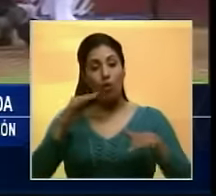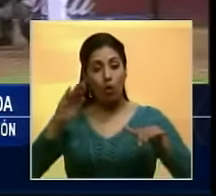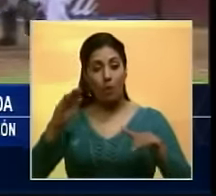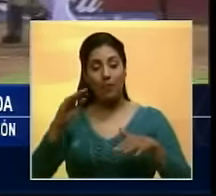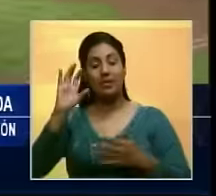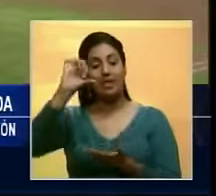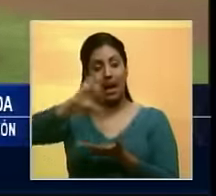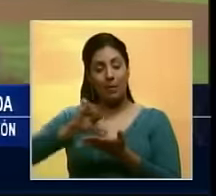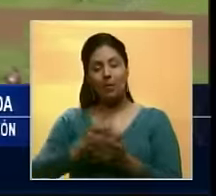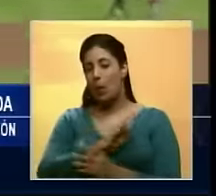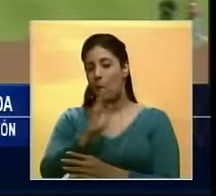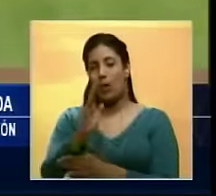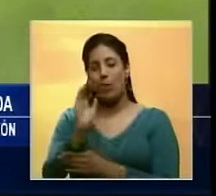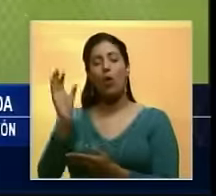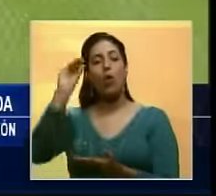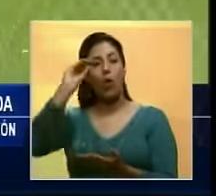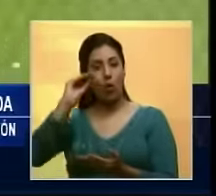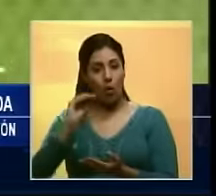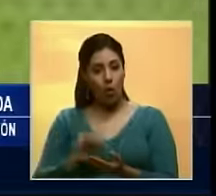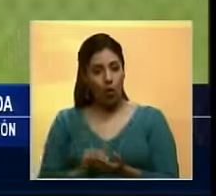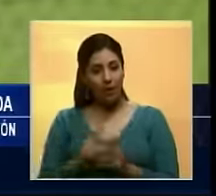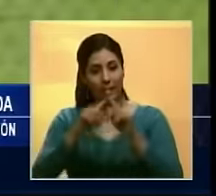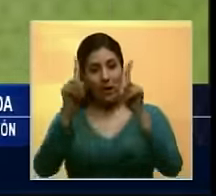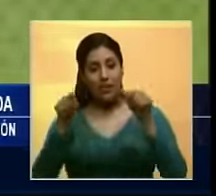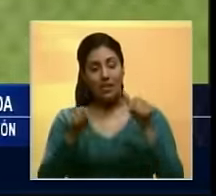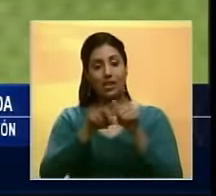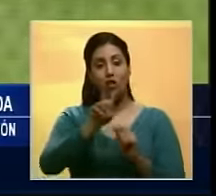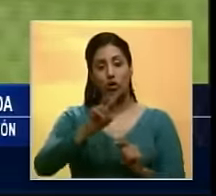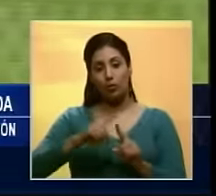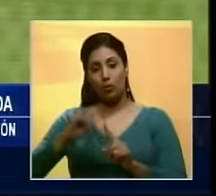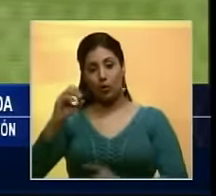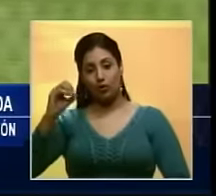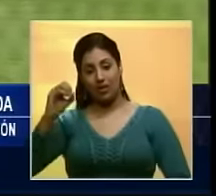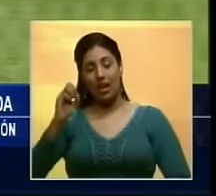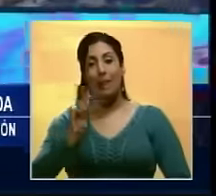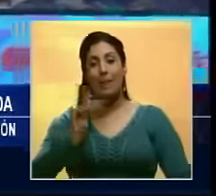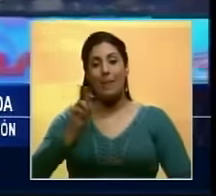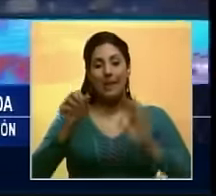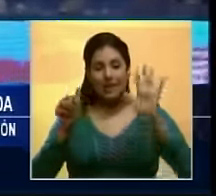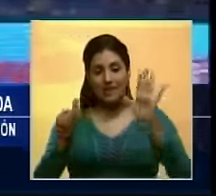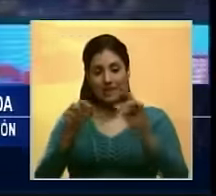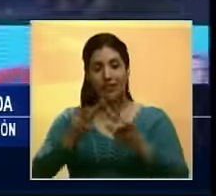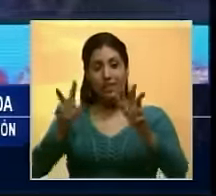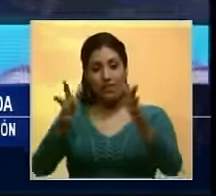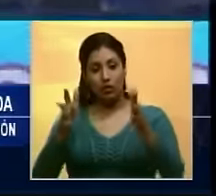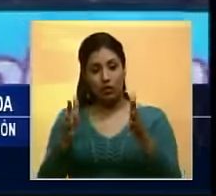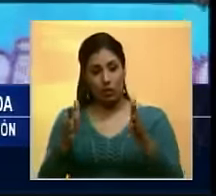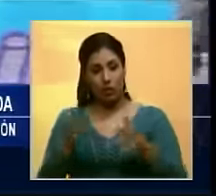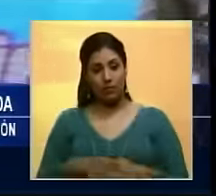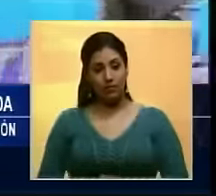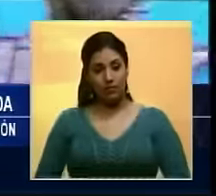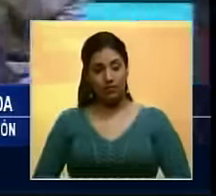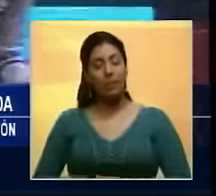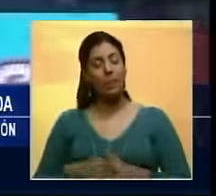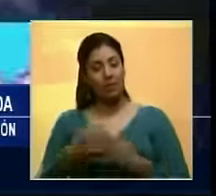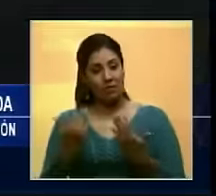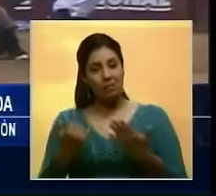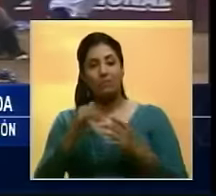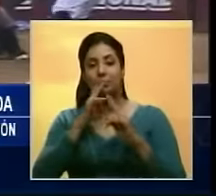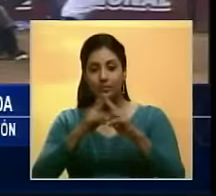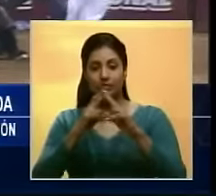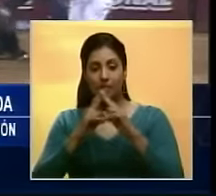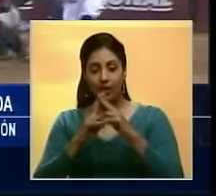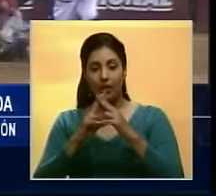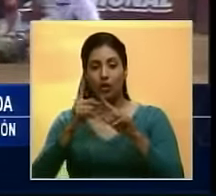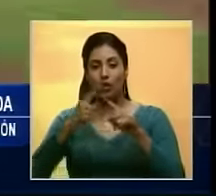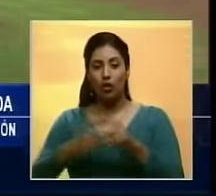los capitalinos se impusieron una vez más por pizarra de 2-0 y suman 26 victorias en la actual campaña. Con estos resultados,